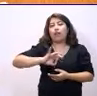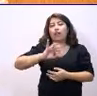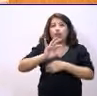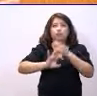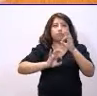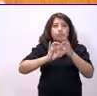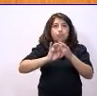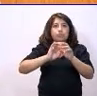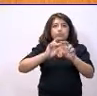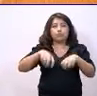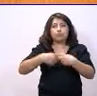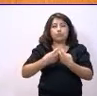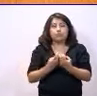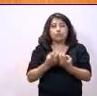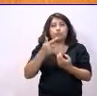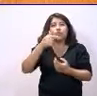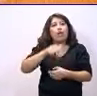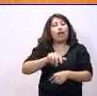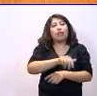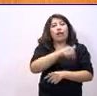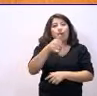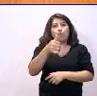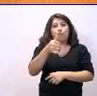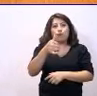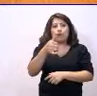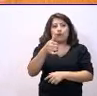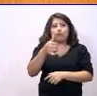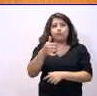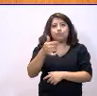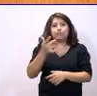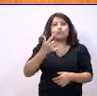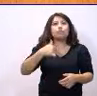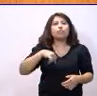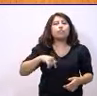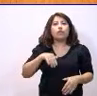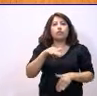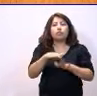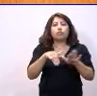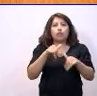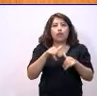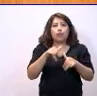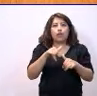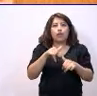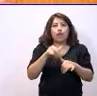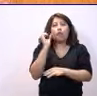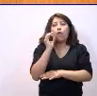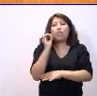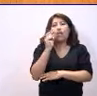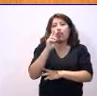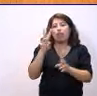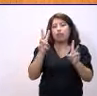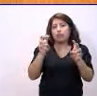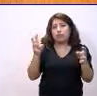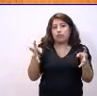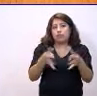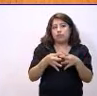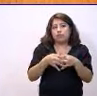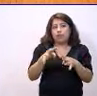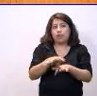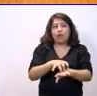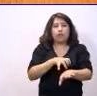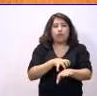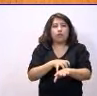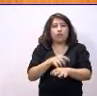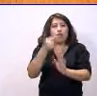se ha aprobado en este Parlamento que vamos a convocar la ponencia de infraestructuras, pero su mayoría en este Parlamento no ha